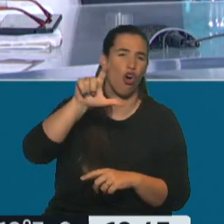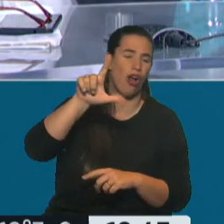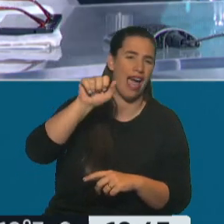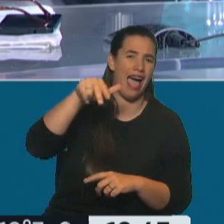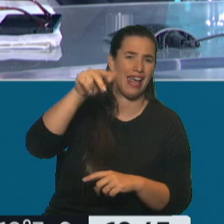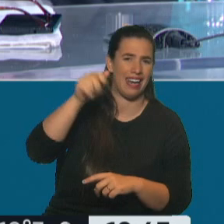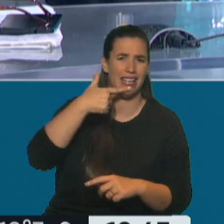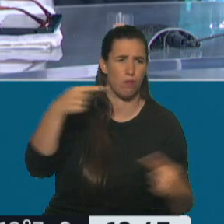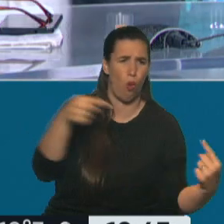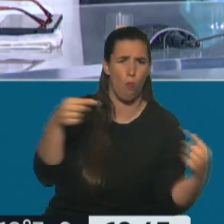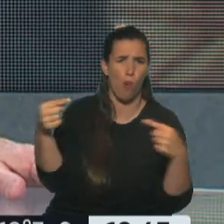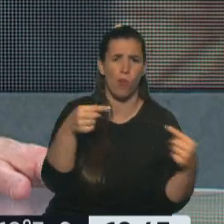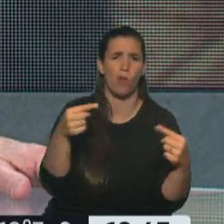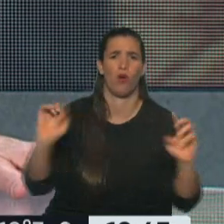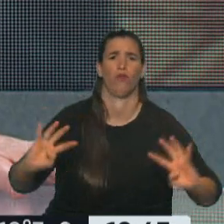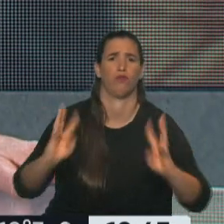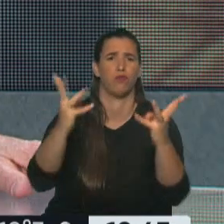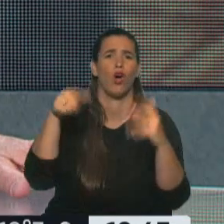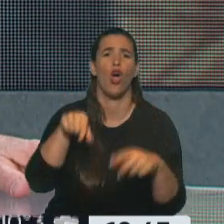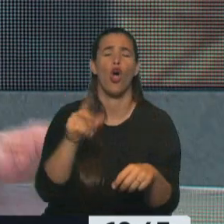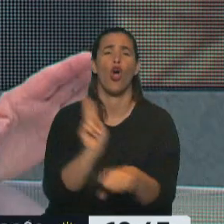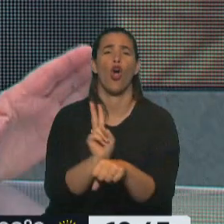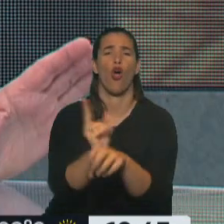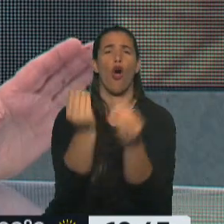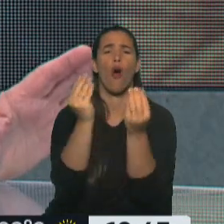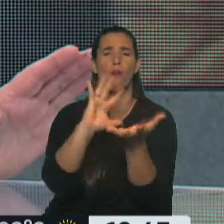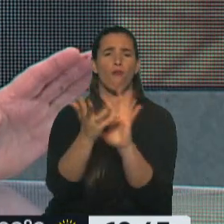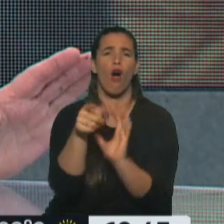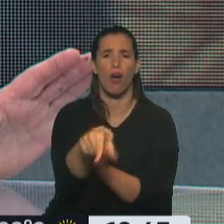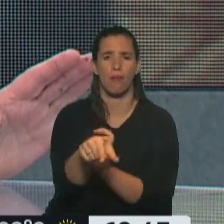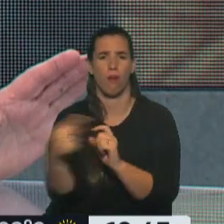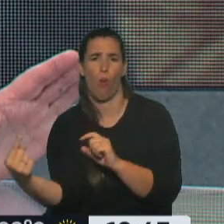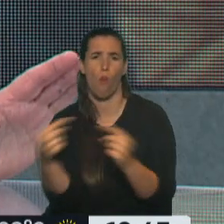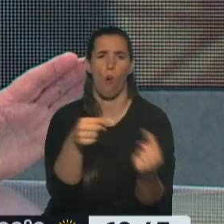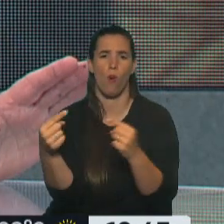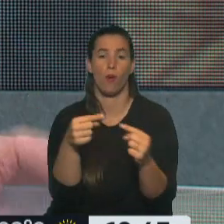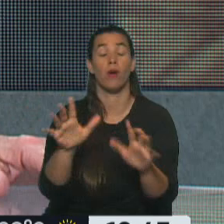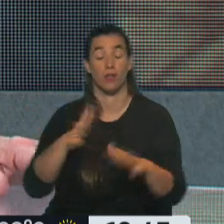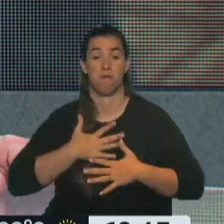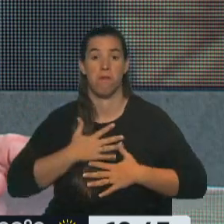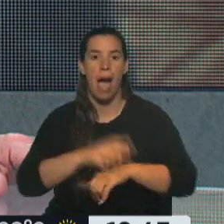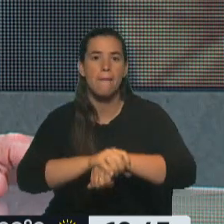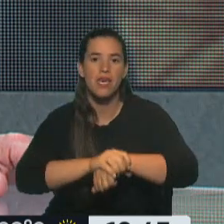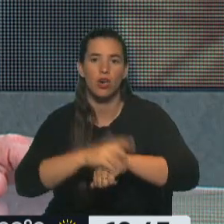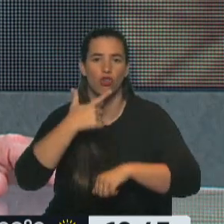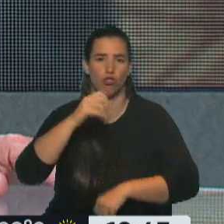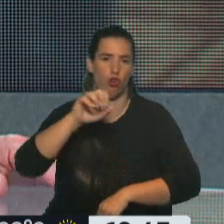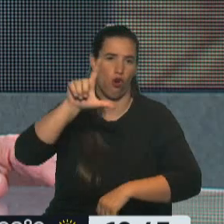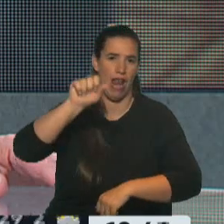Esto arrasa con todo. Pino Solanas, digo para mi extrañado querido amigo, un día